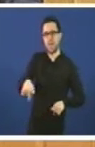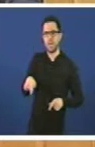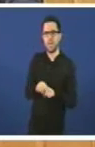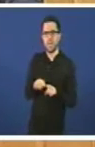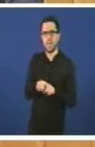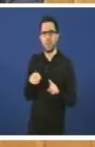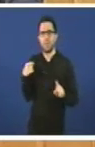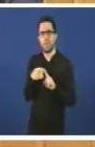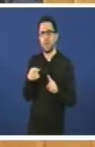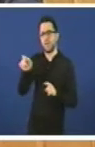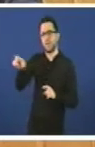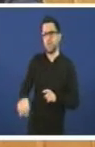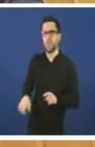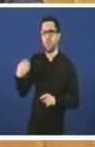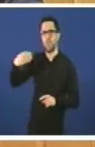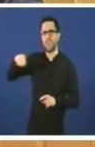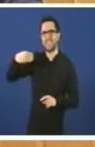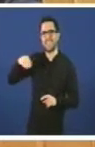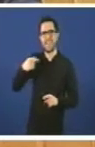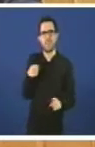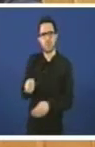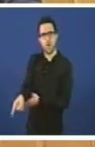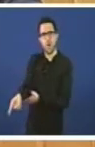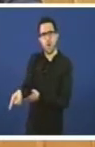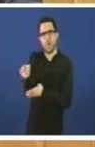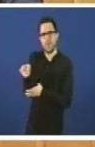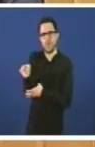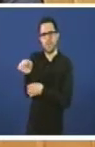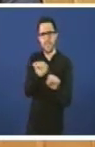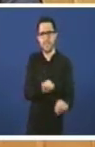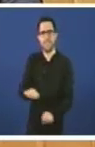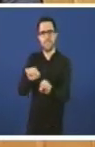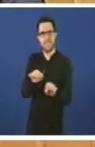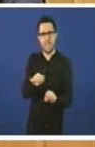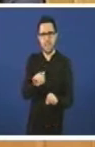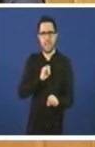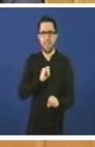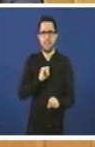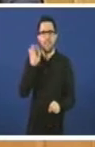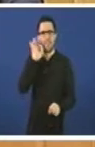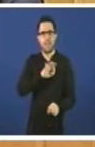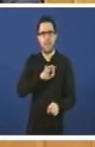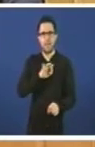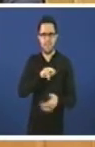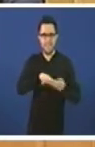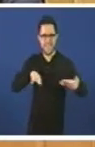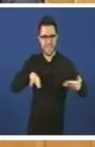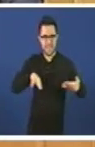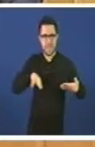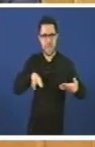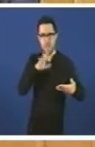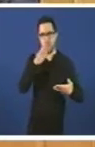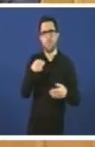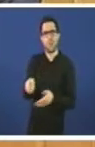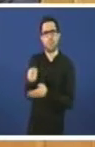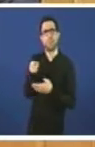dun presidente que ten a obriga legal de defender identidade de Galiza por mandato estatutario, e xo desquen